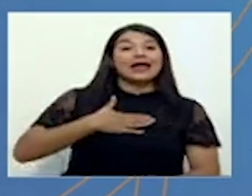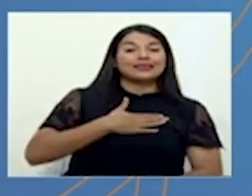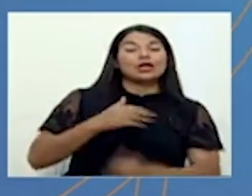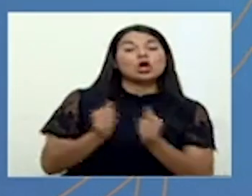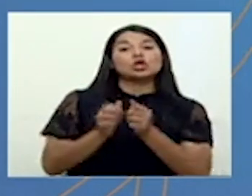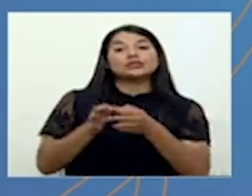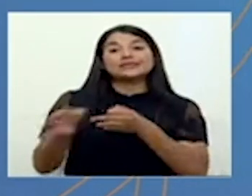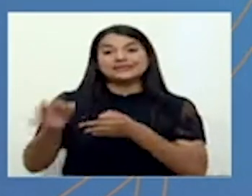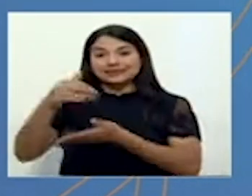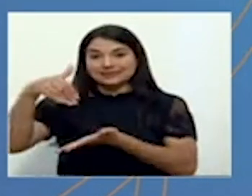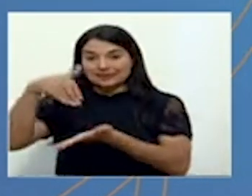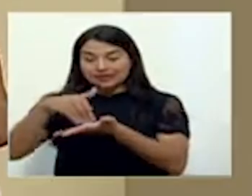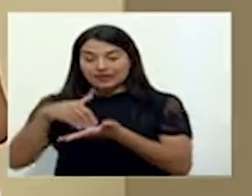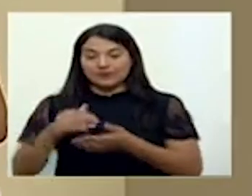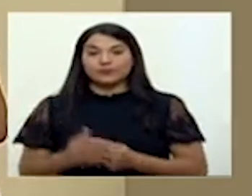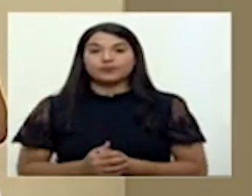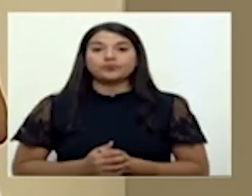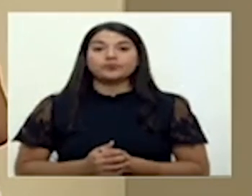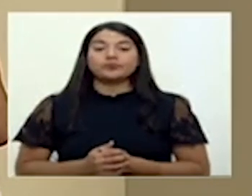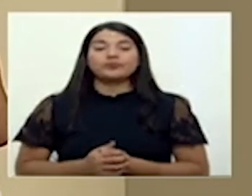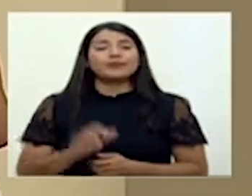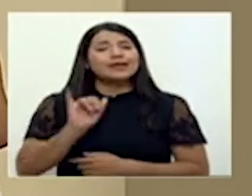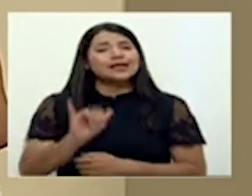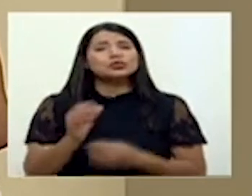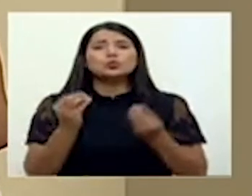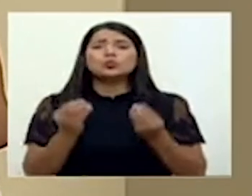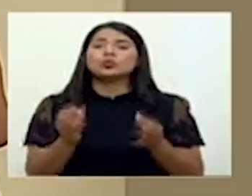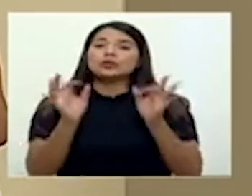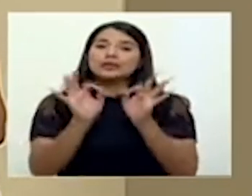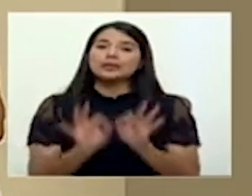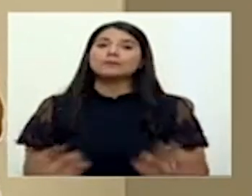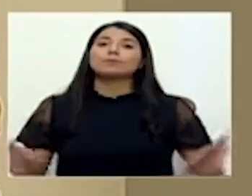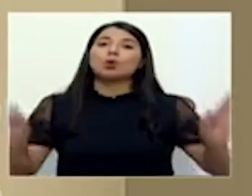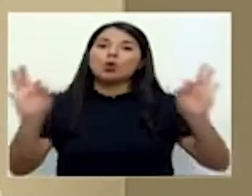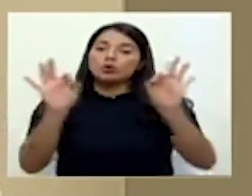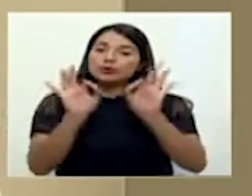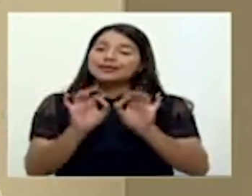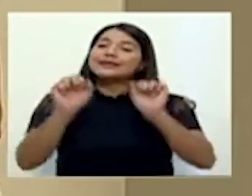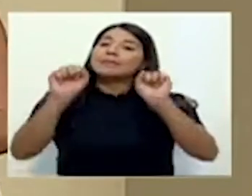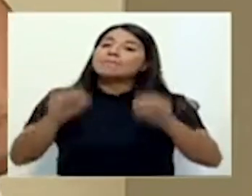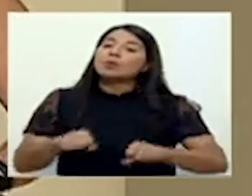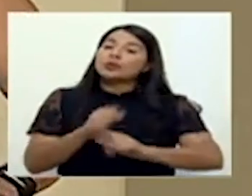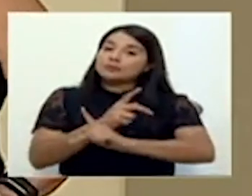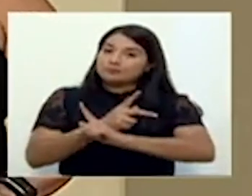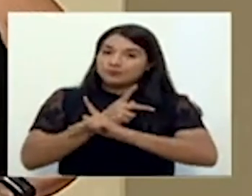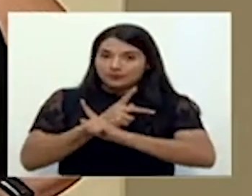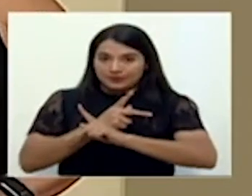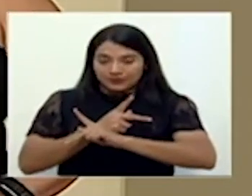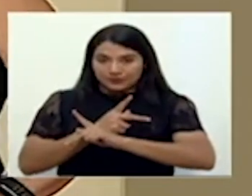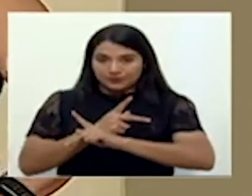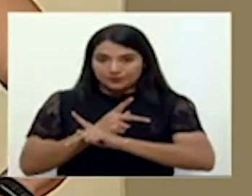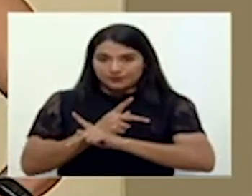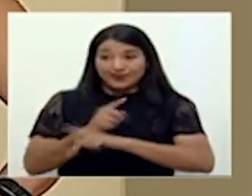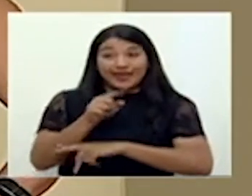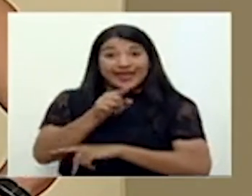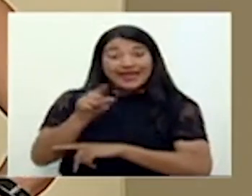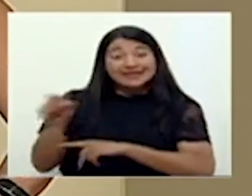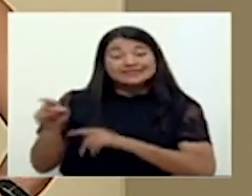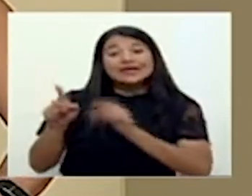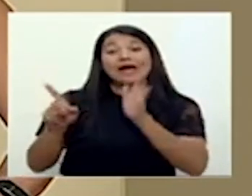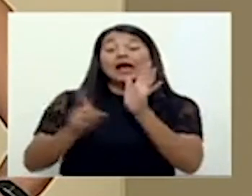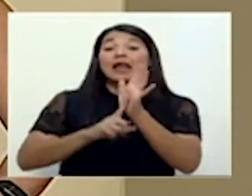central. Aquí es muy importante la previsión. Estas alertas